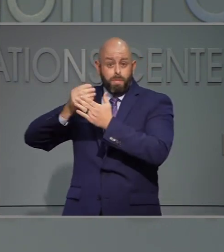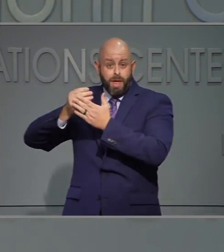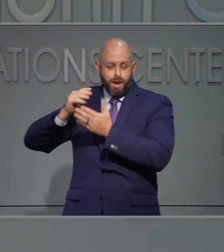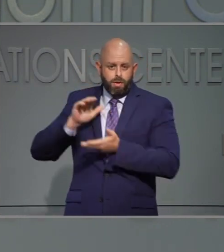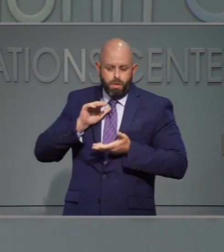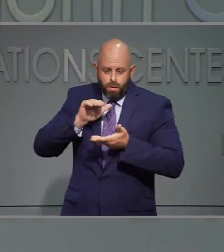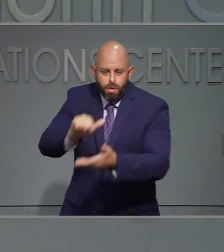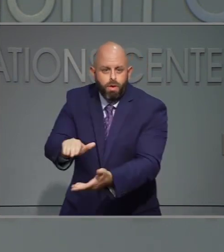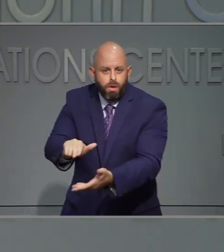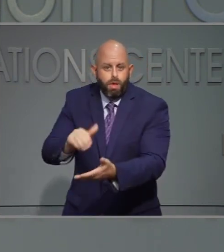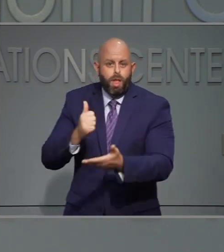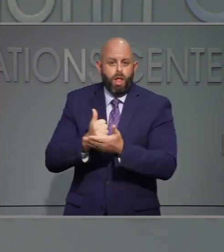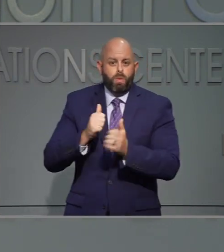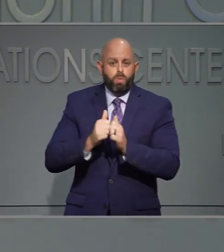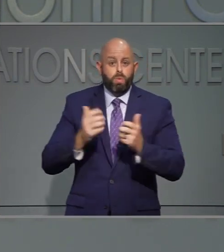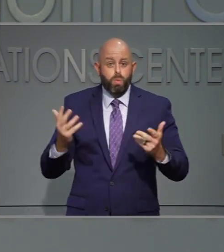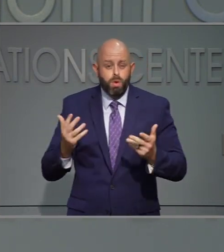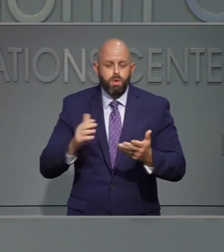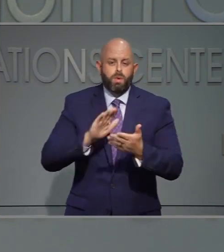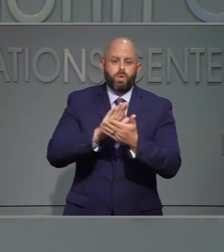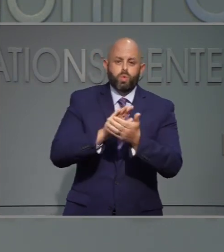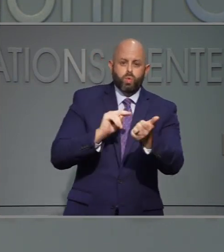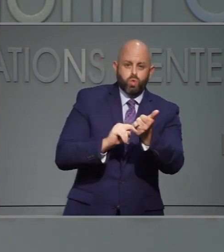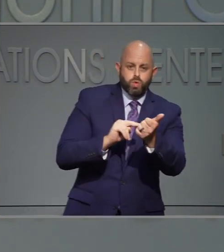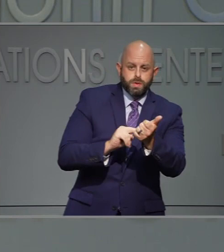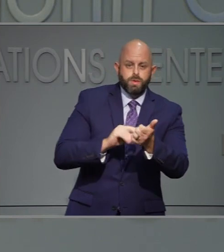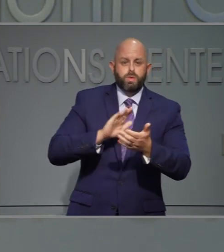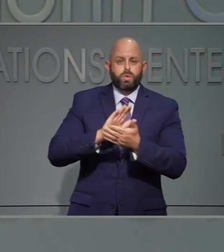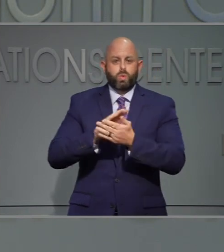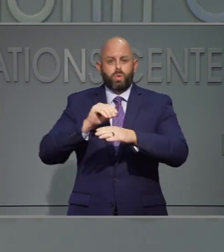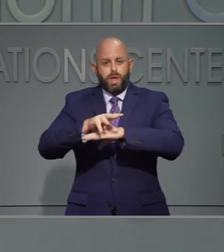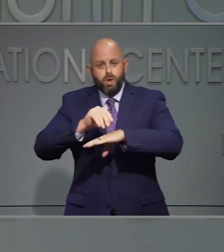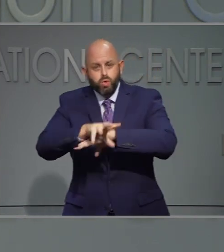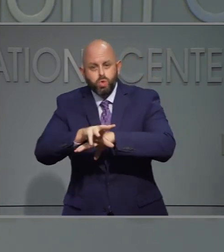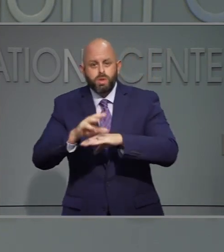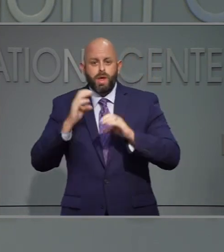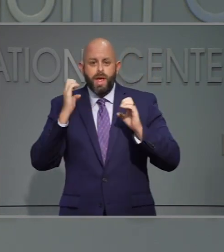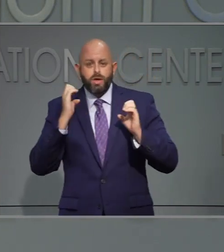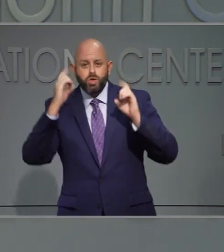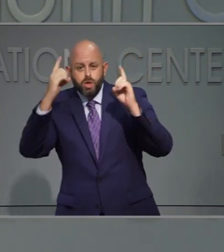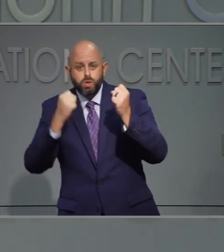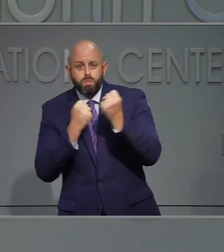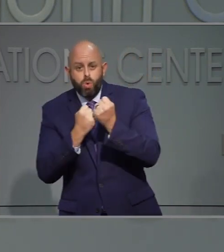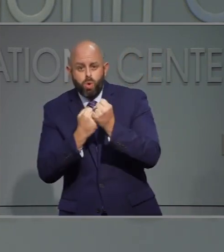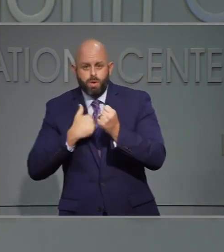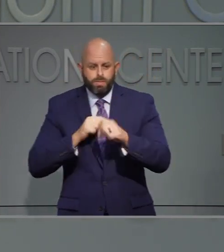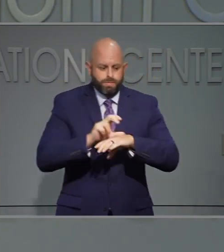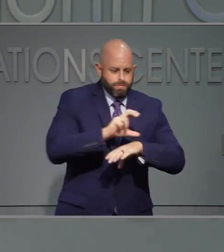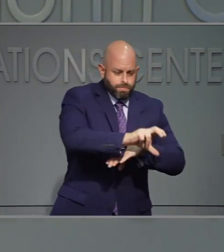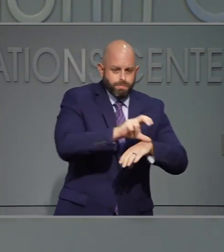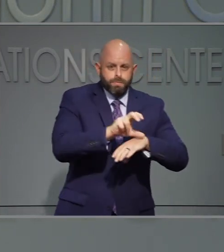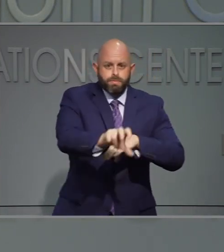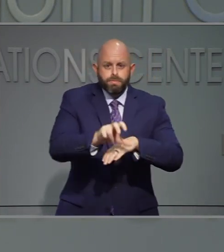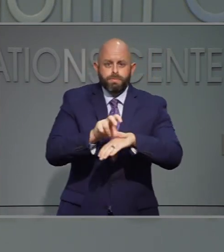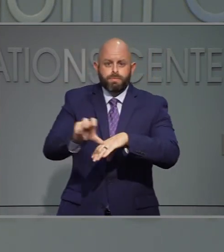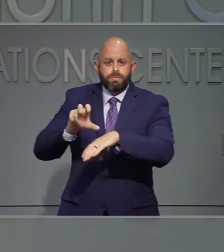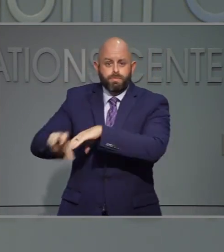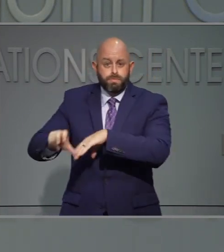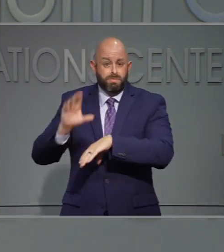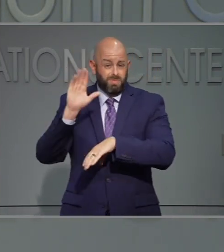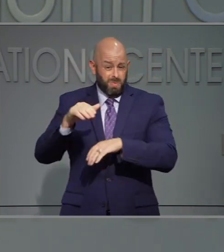otorgado noventa y cinco millones de fondos federales para ayudar a que haya más enfermeras en las escuelas y